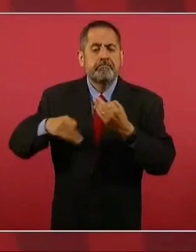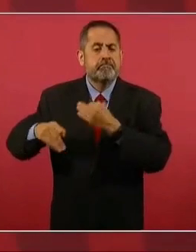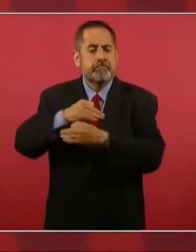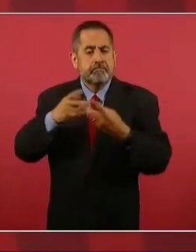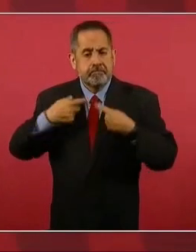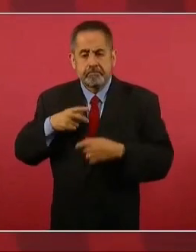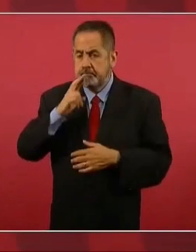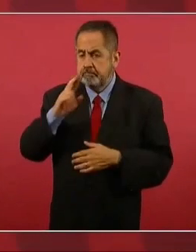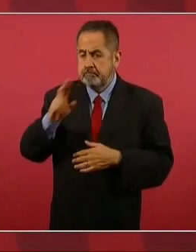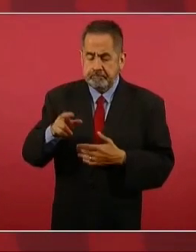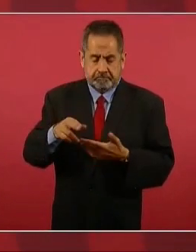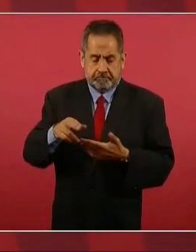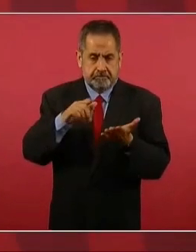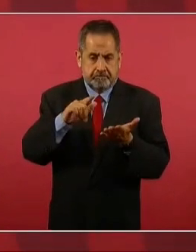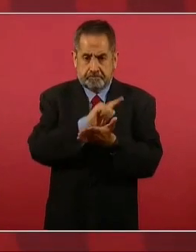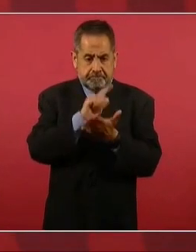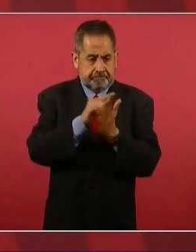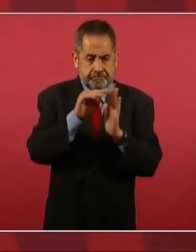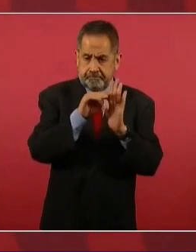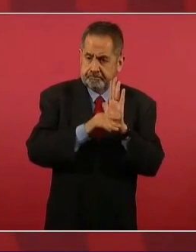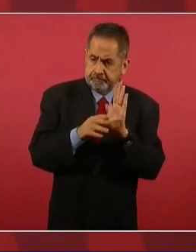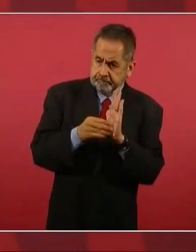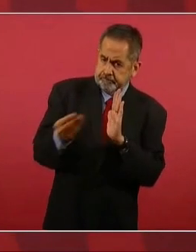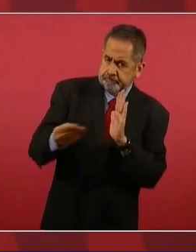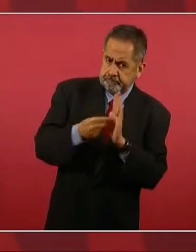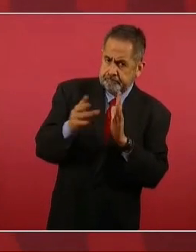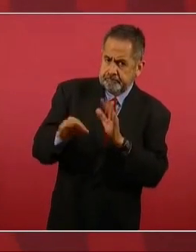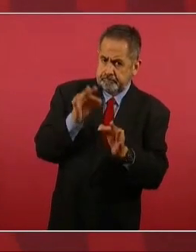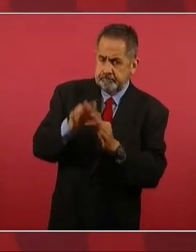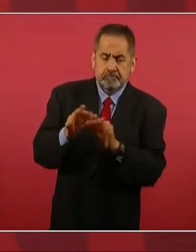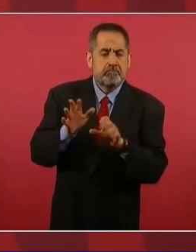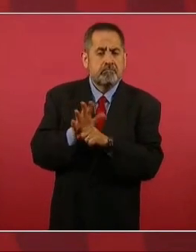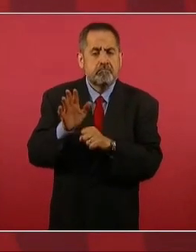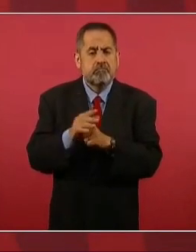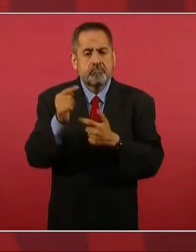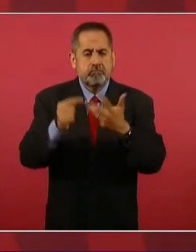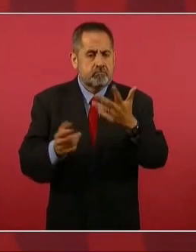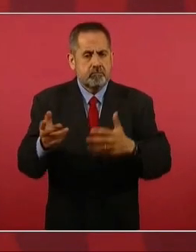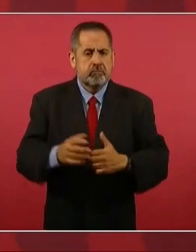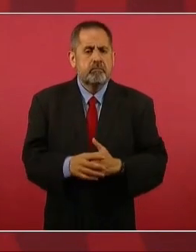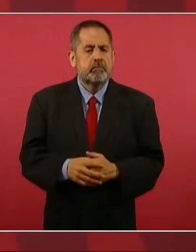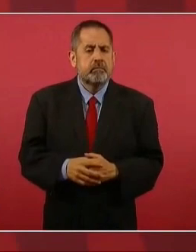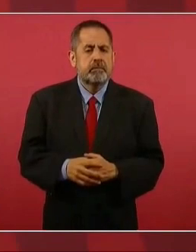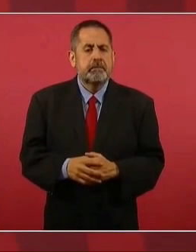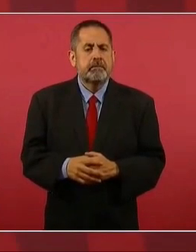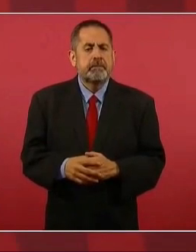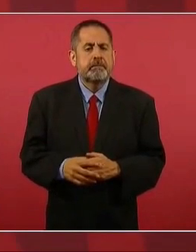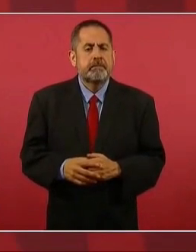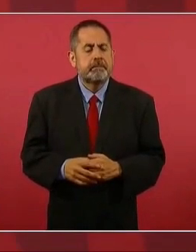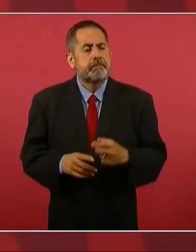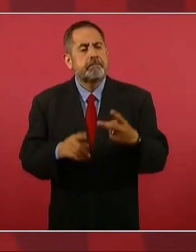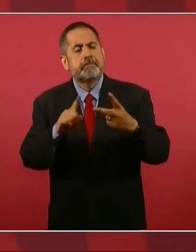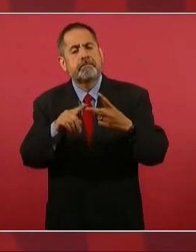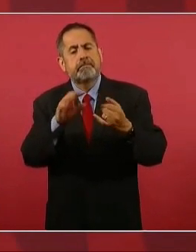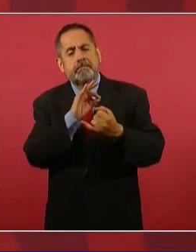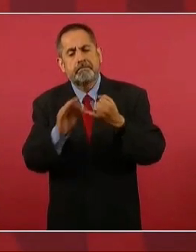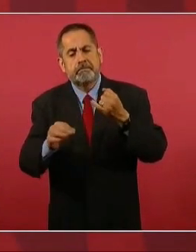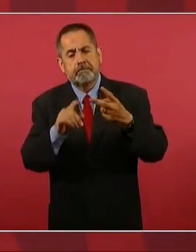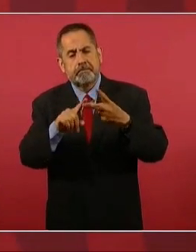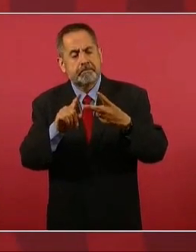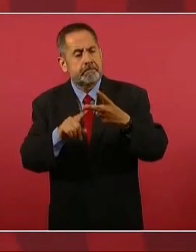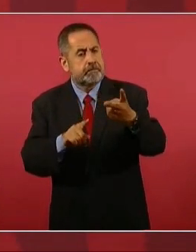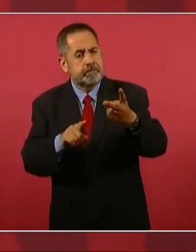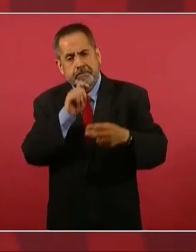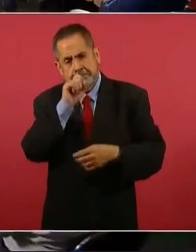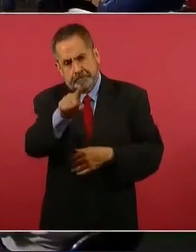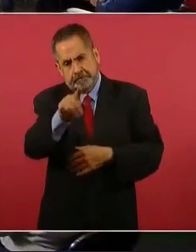dándole los elementos completos de cuáles son estas situaciones. Y por último, sobre este mismo tema. Se nos han